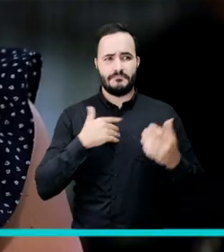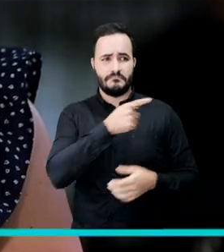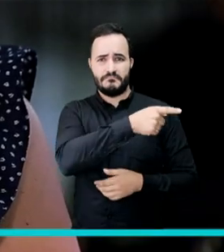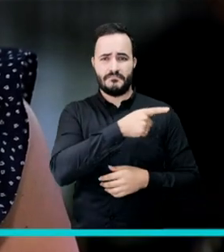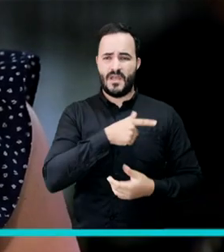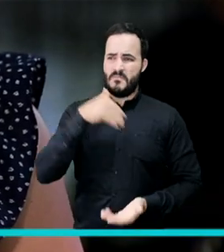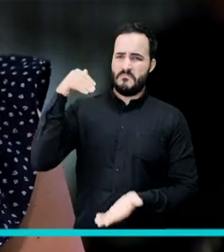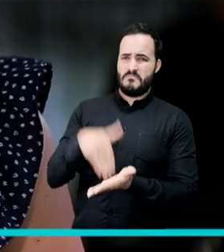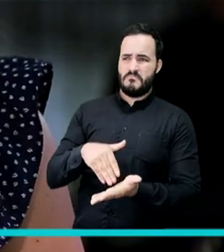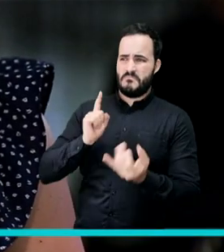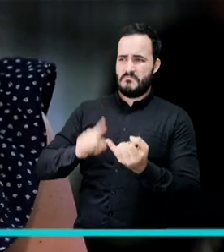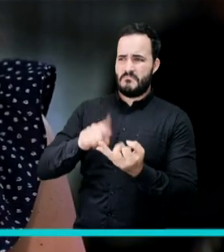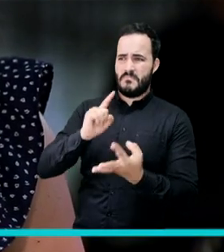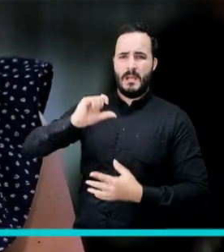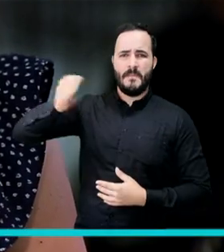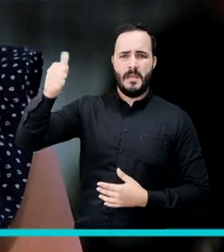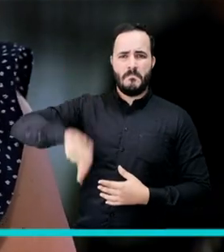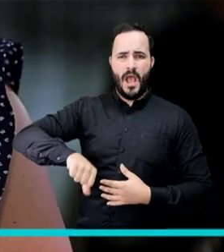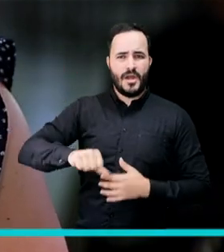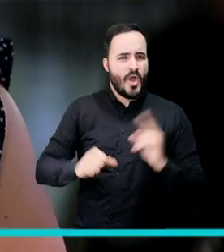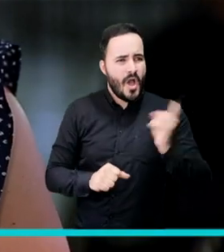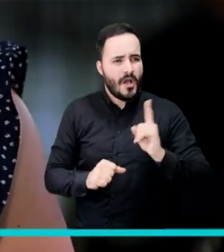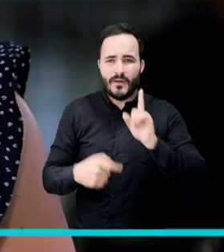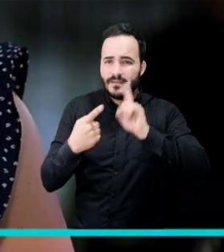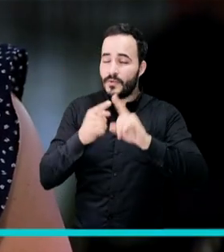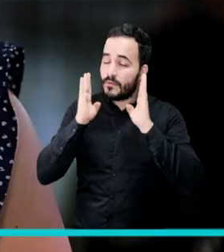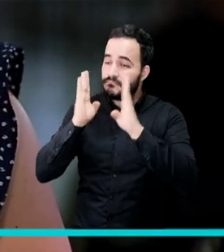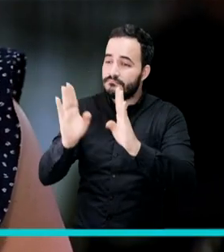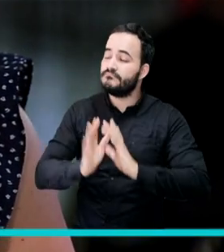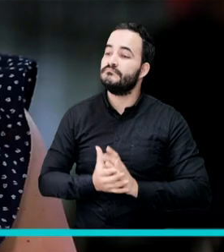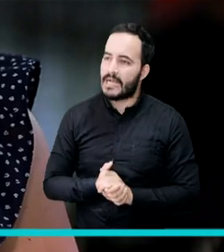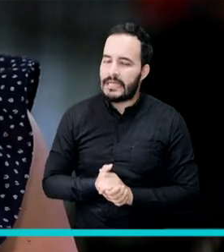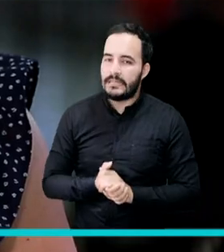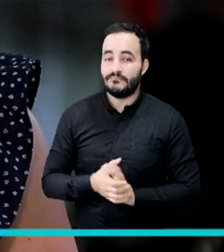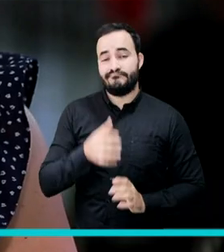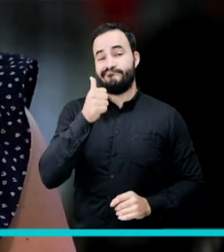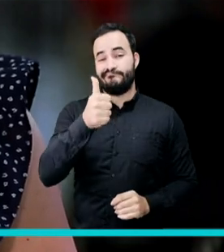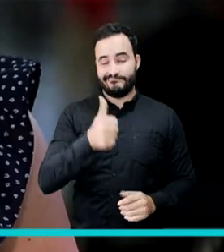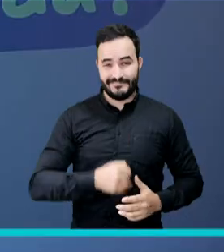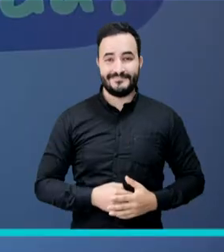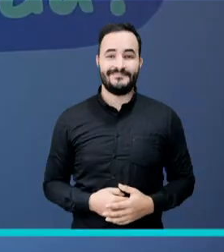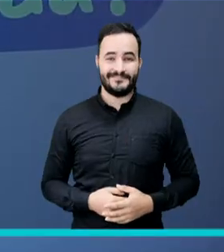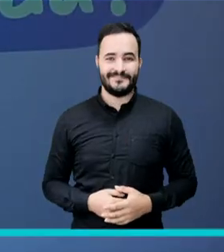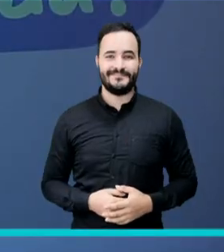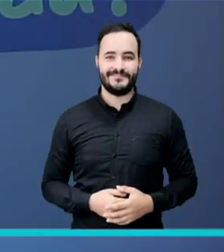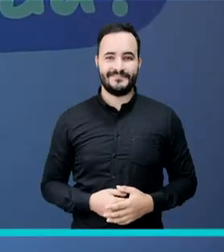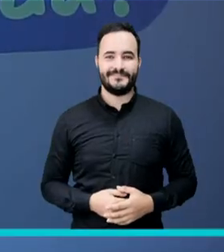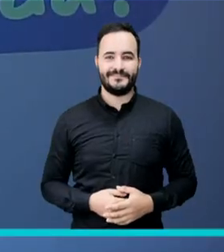lugar intermedio donde no te van a dar opiniones de está bien o está mal, simplemente te van a escuchar, es muy bueno.